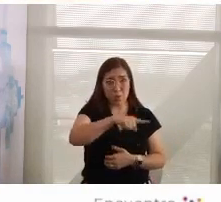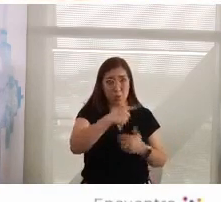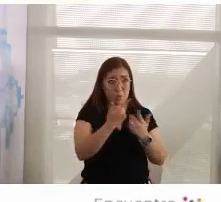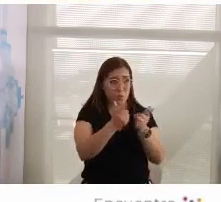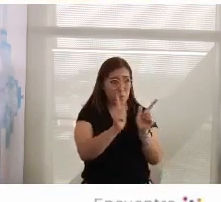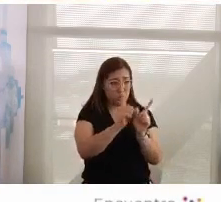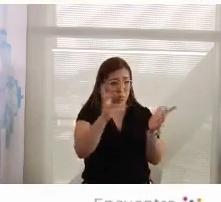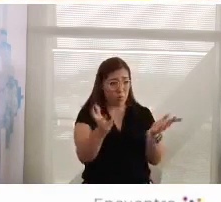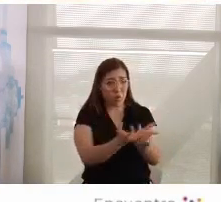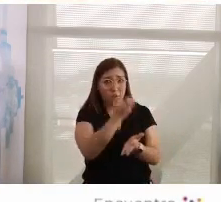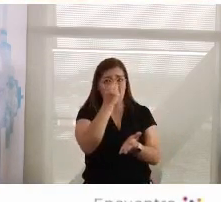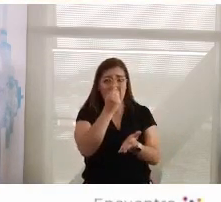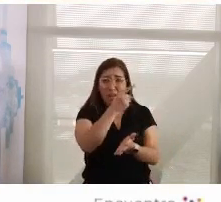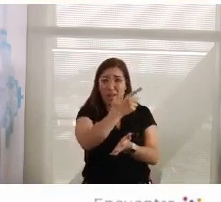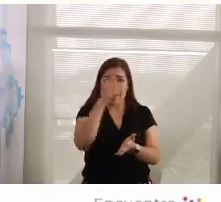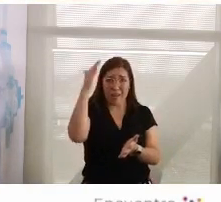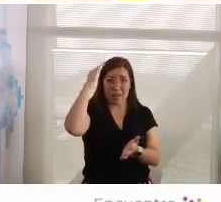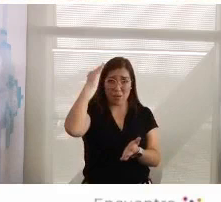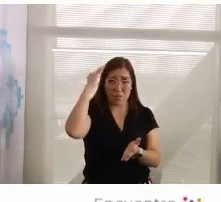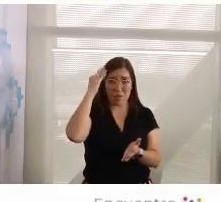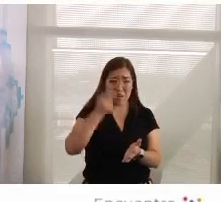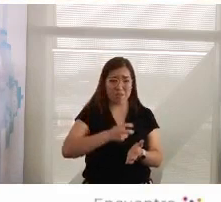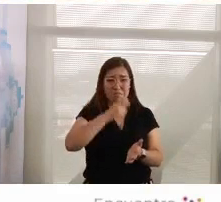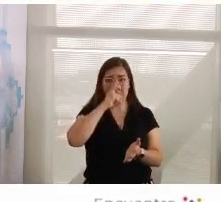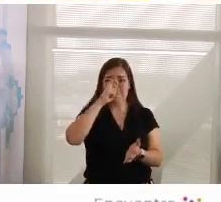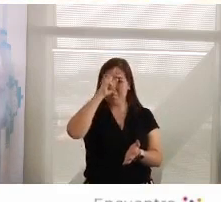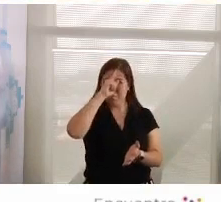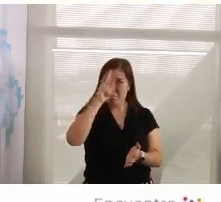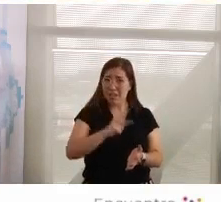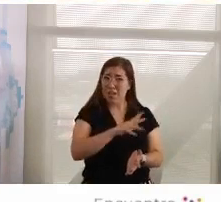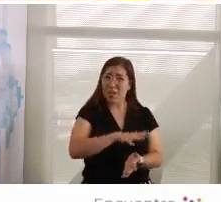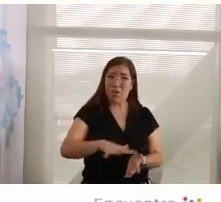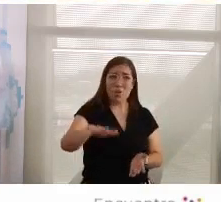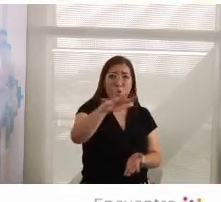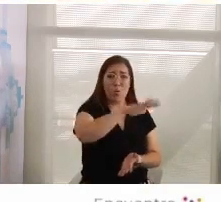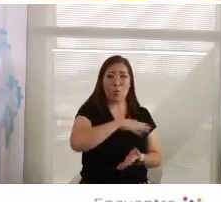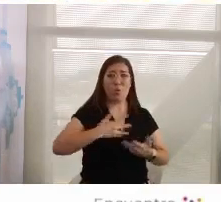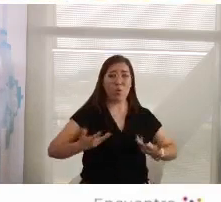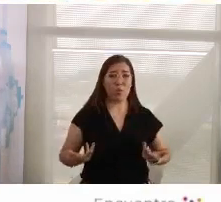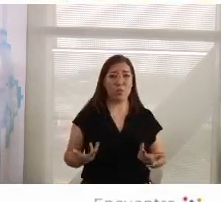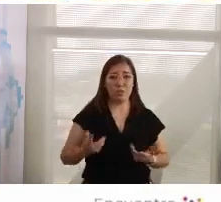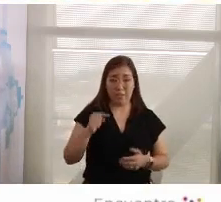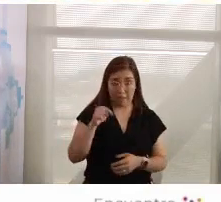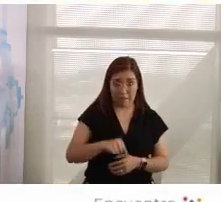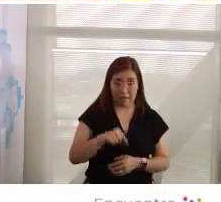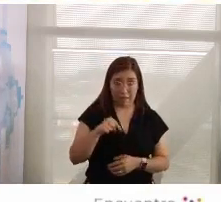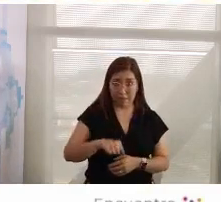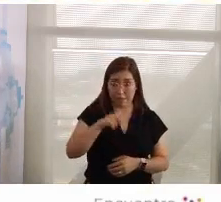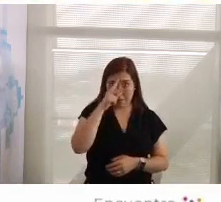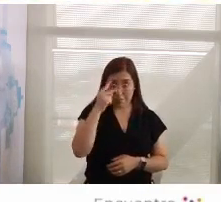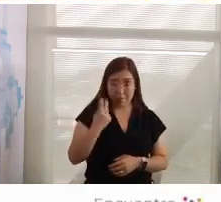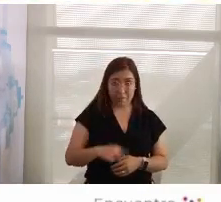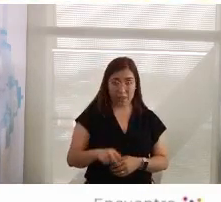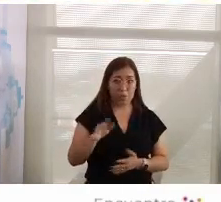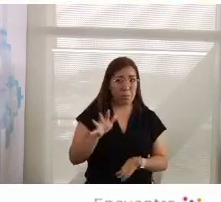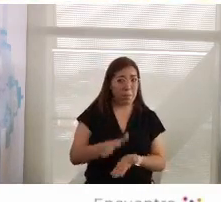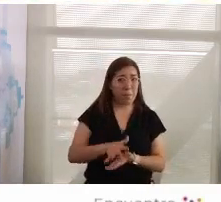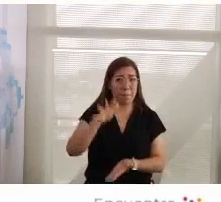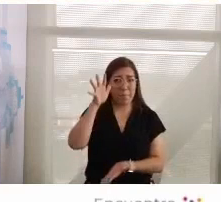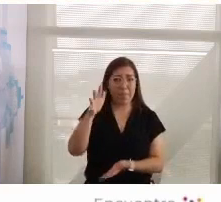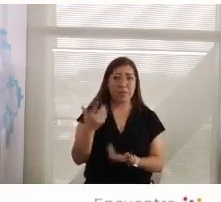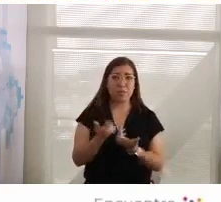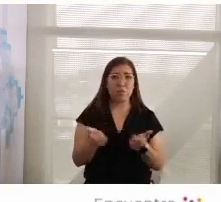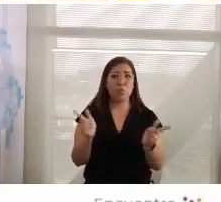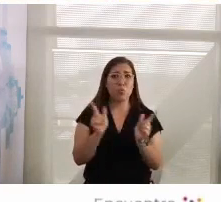dominan los peores, son hegemonizados por los peores. Y aquí en México, el partido mayoritario